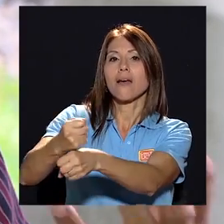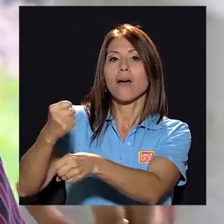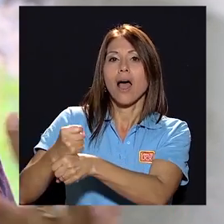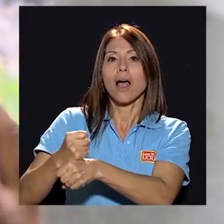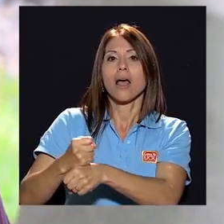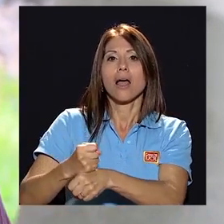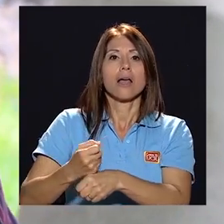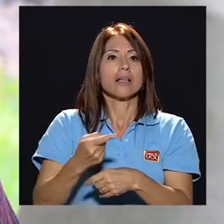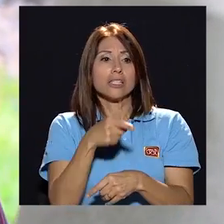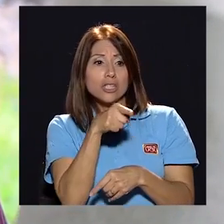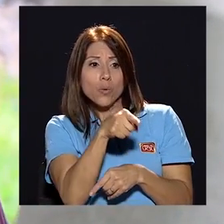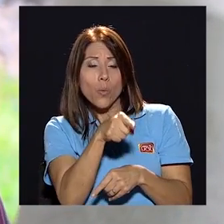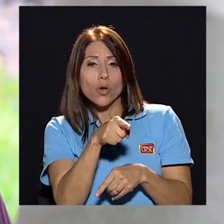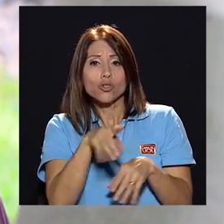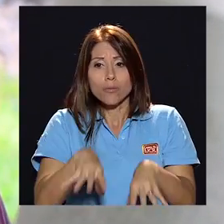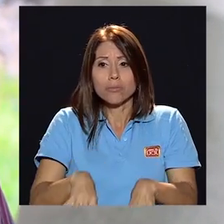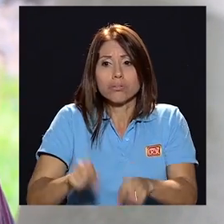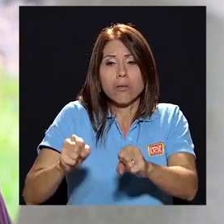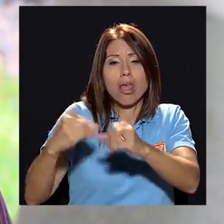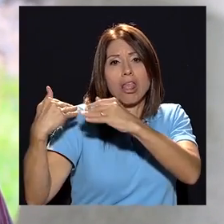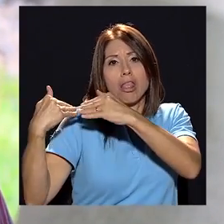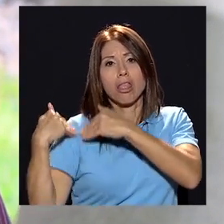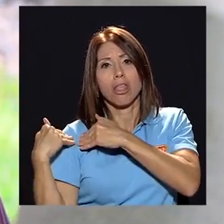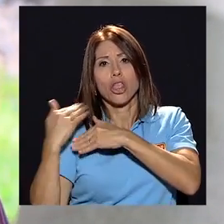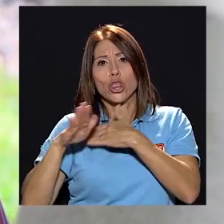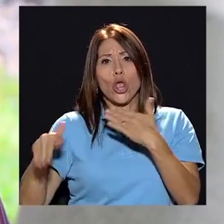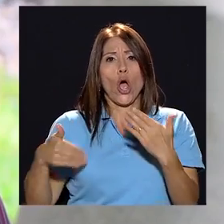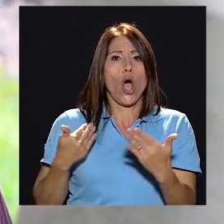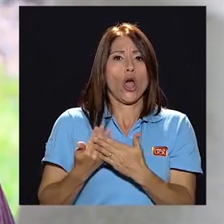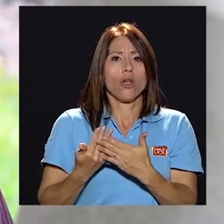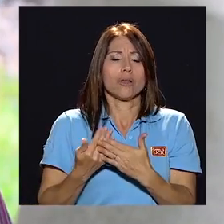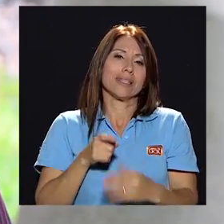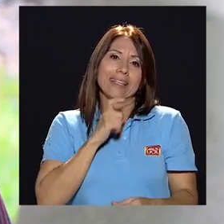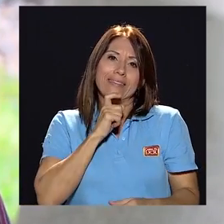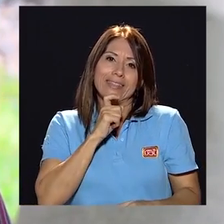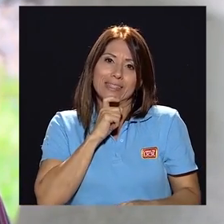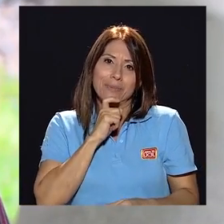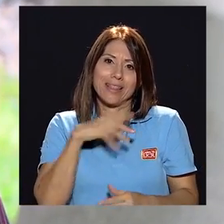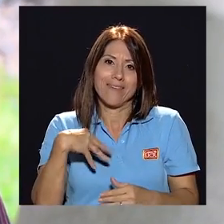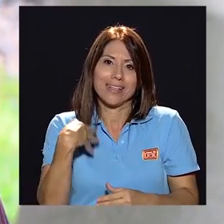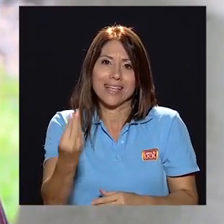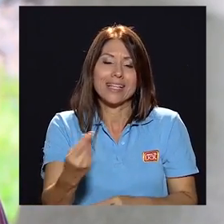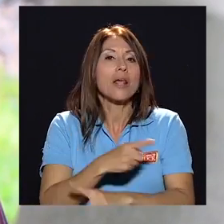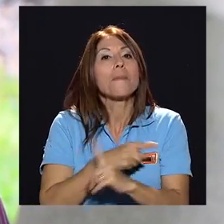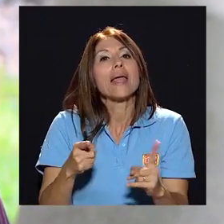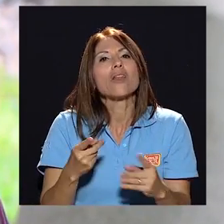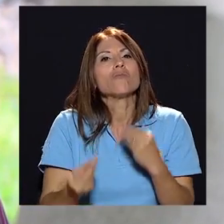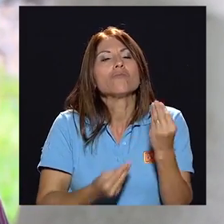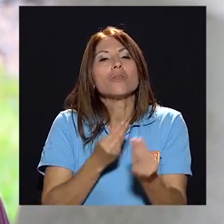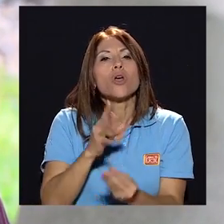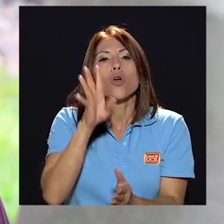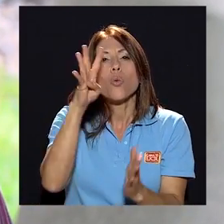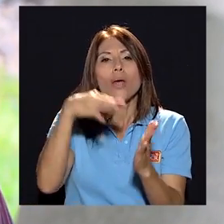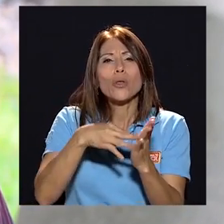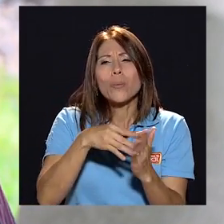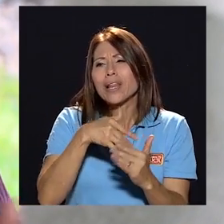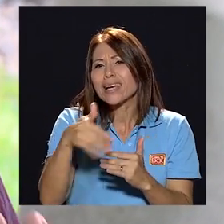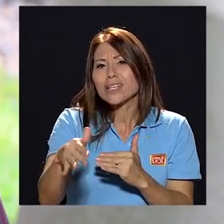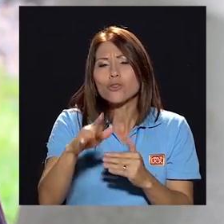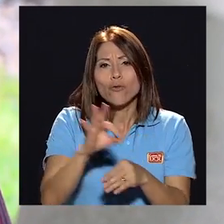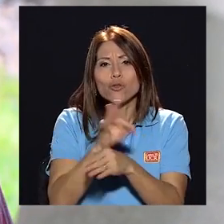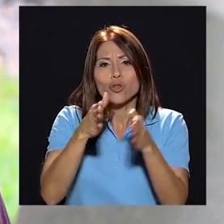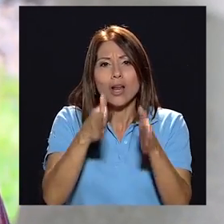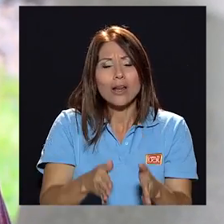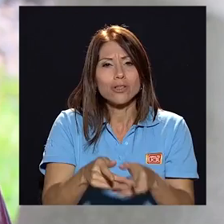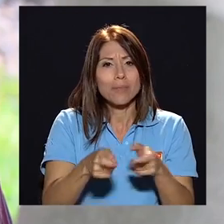apechugas todo lo que significa el consejo difícilmente vas a salir pero tenés cuatro mil y resto de funcionarios administrativos dos mil